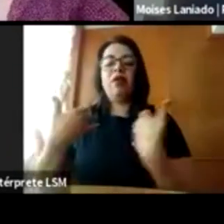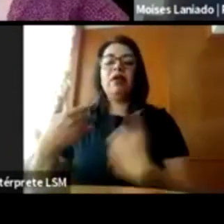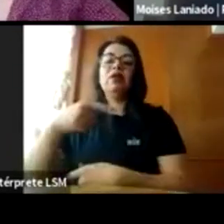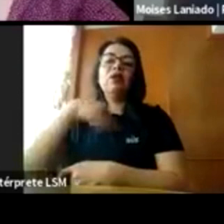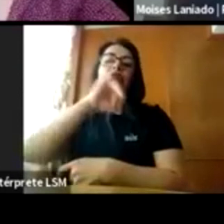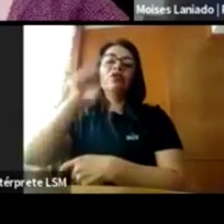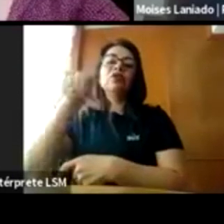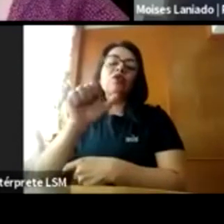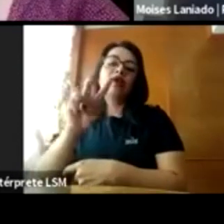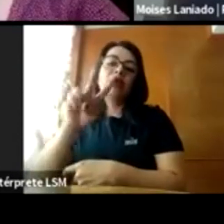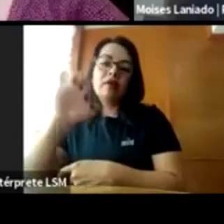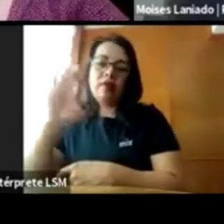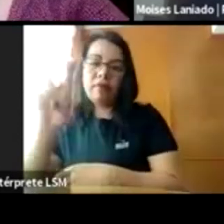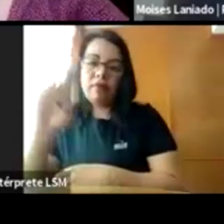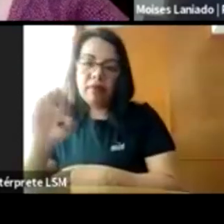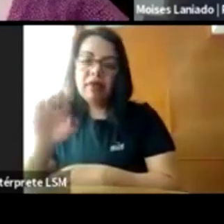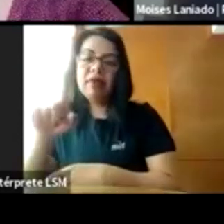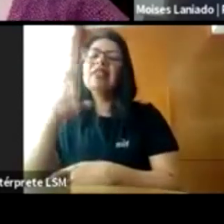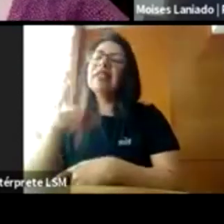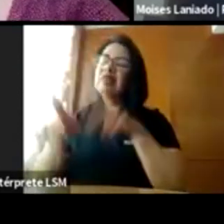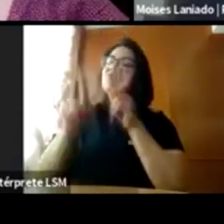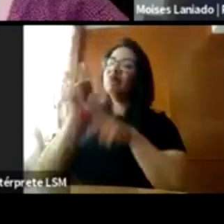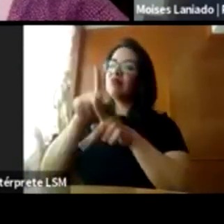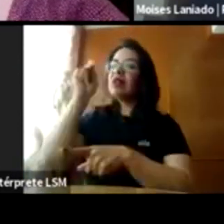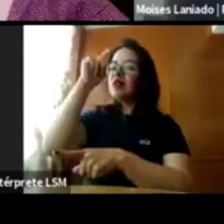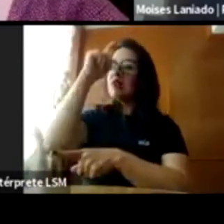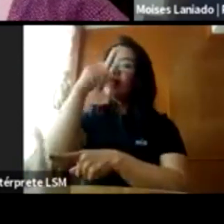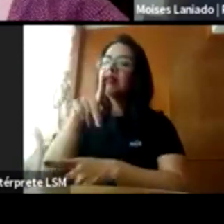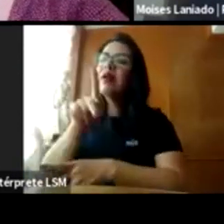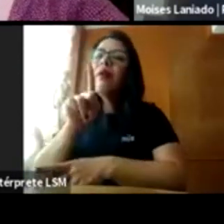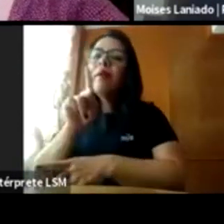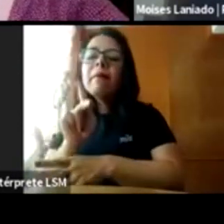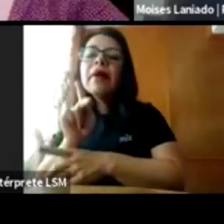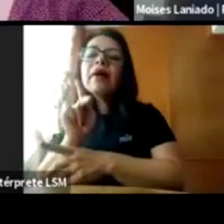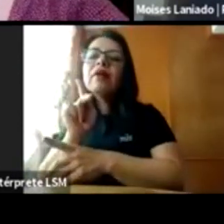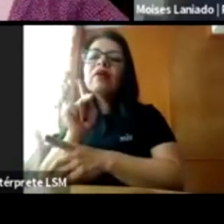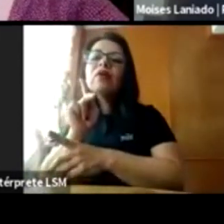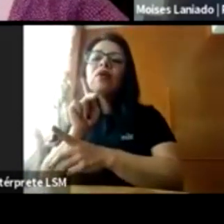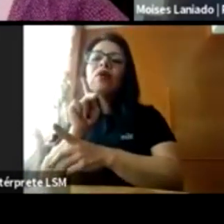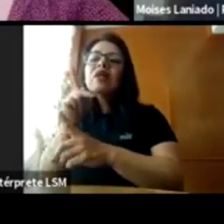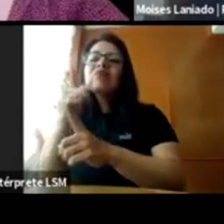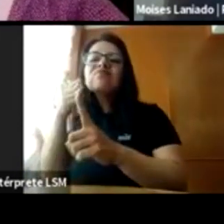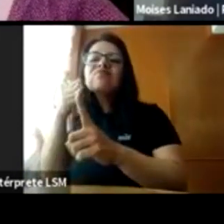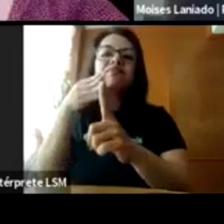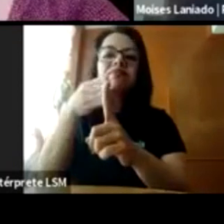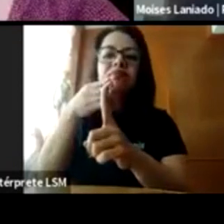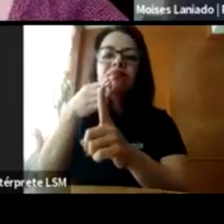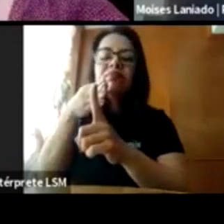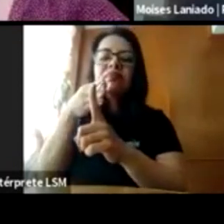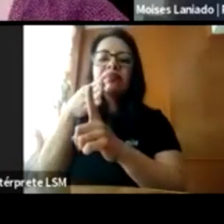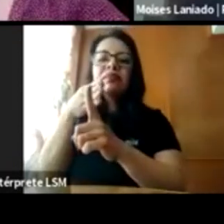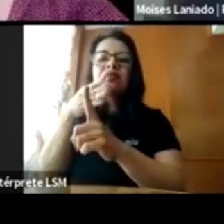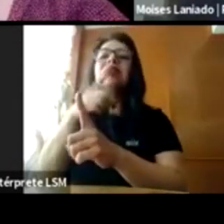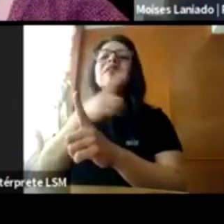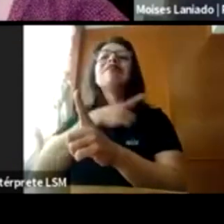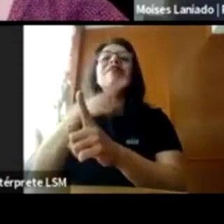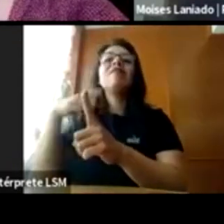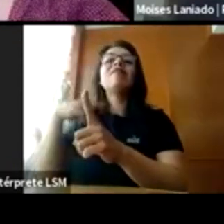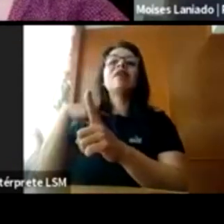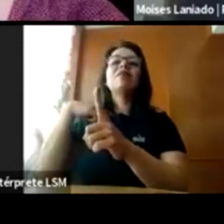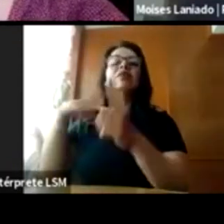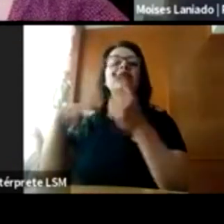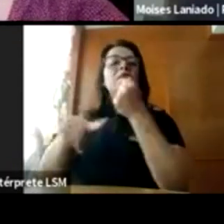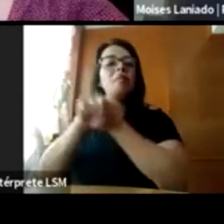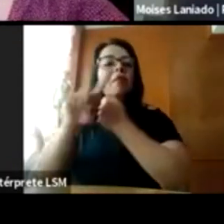un conversatorio complicado, pero es un conversatorio que tiene que estar sobre la mesa. Tenemos que voltear a ver esta problemática